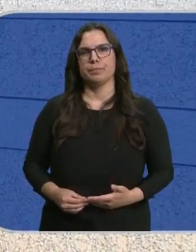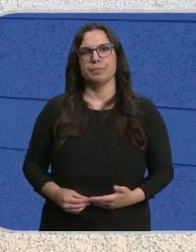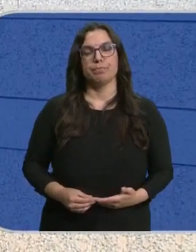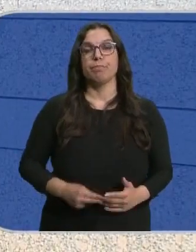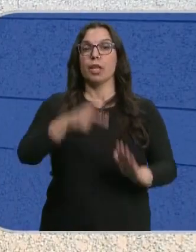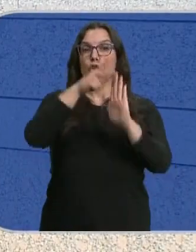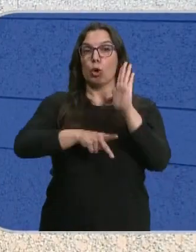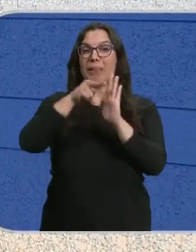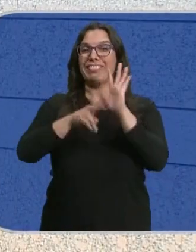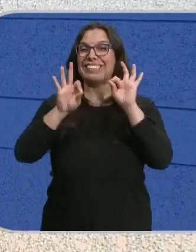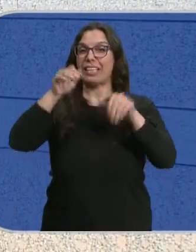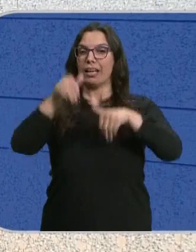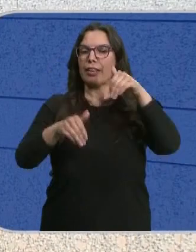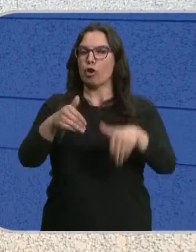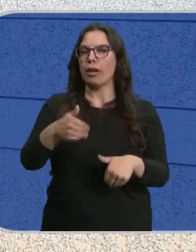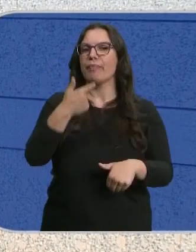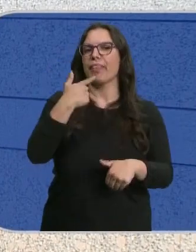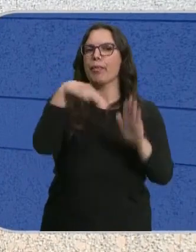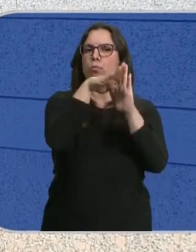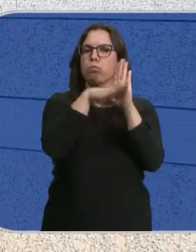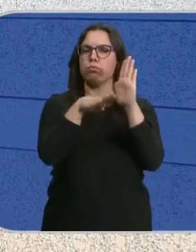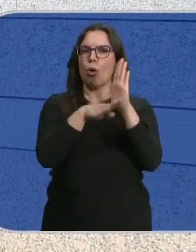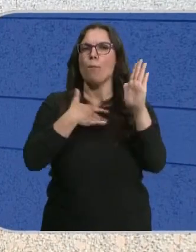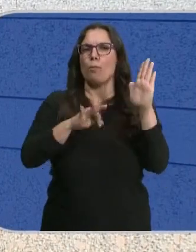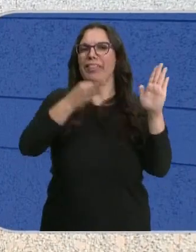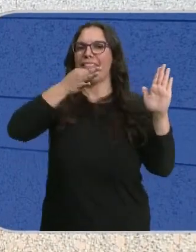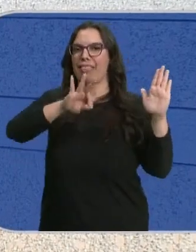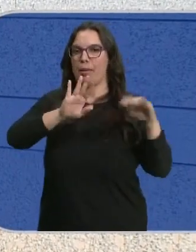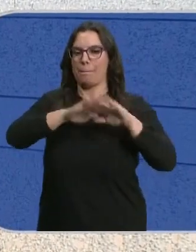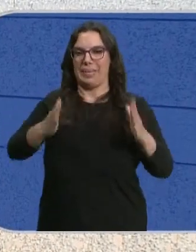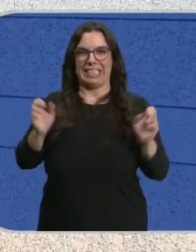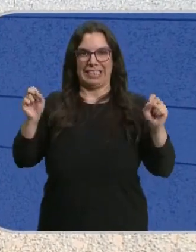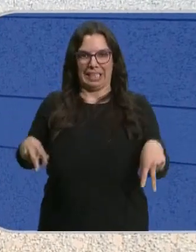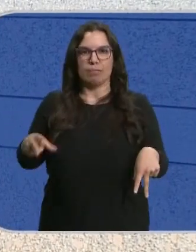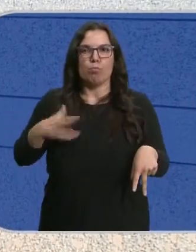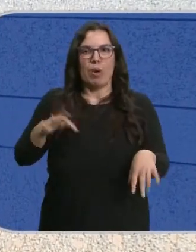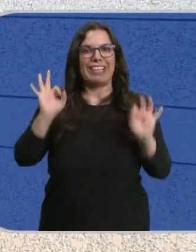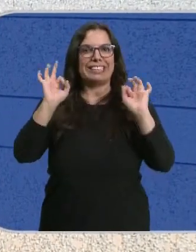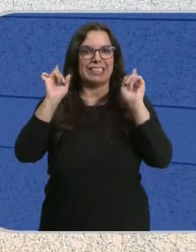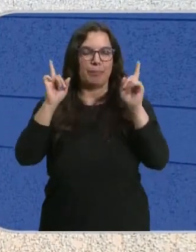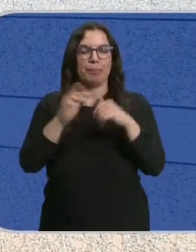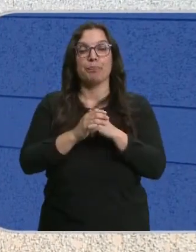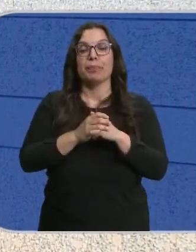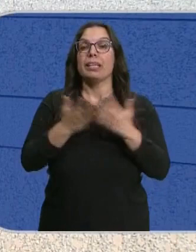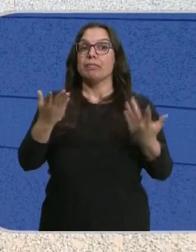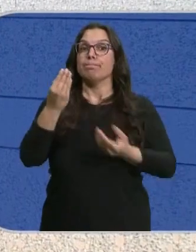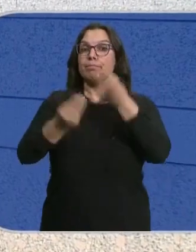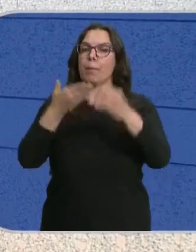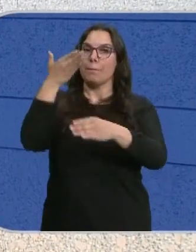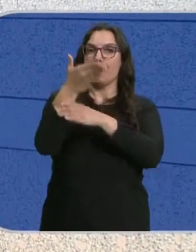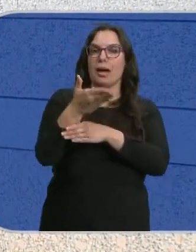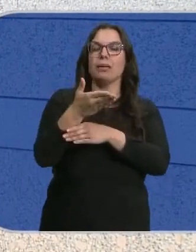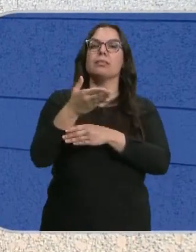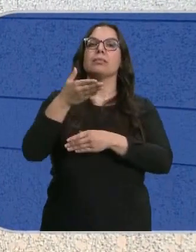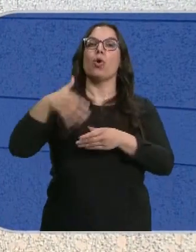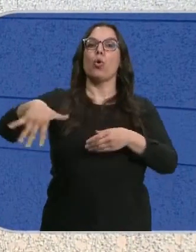La normativa electoral recoge una serie de motivos que permiten eximirse de participar en las mesas electorales. Los interesados deben acudir aquí a la